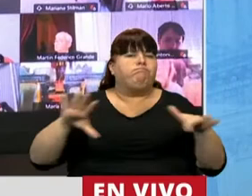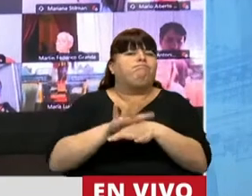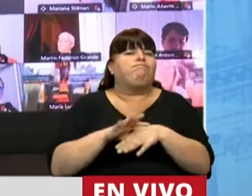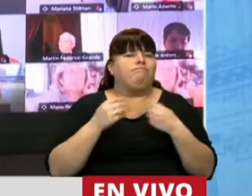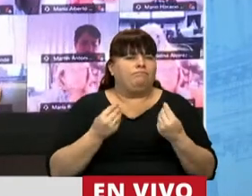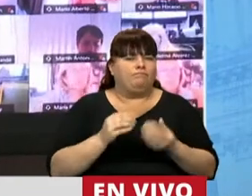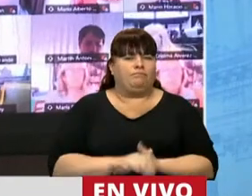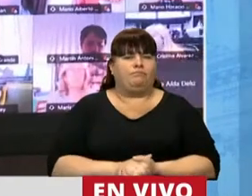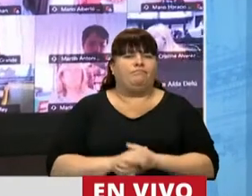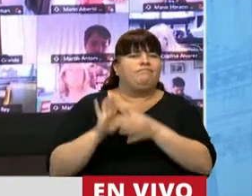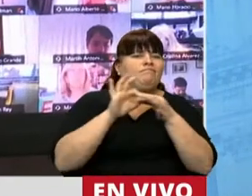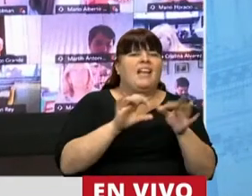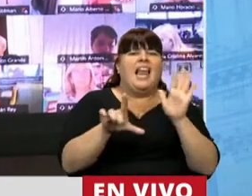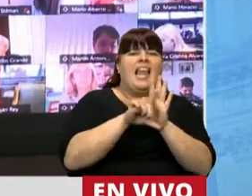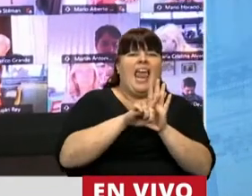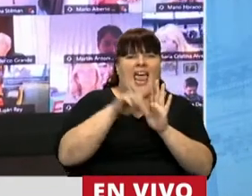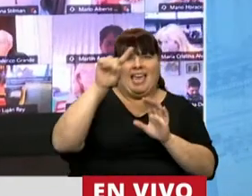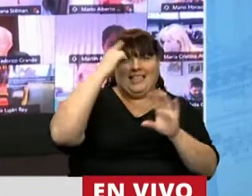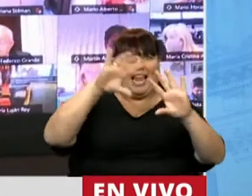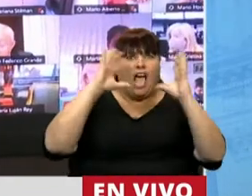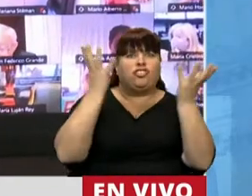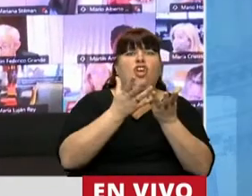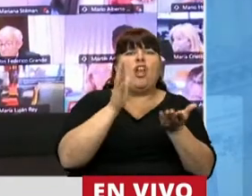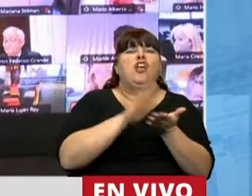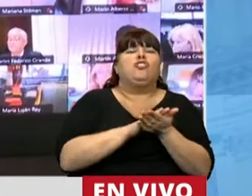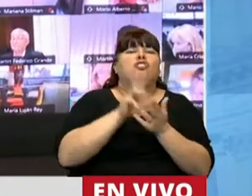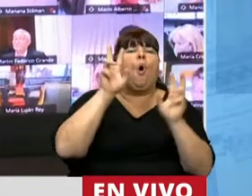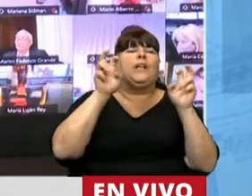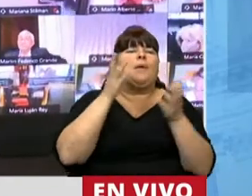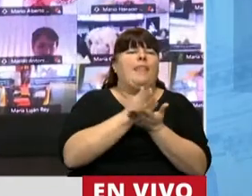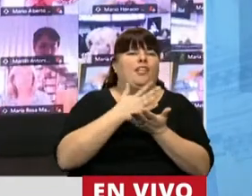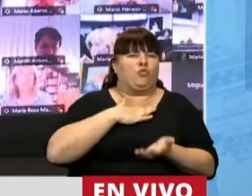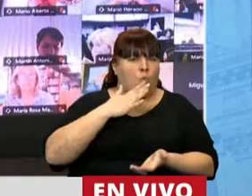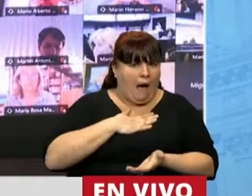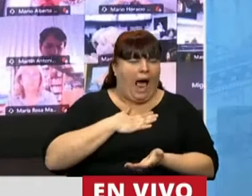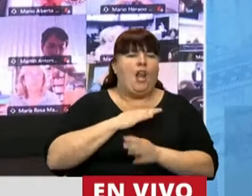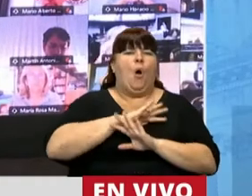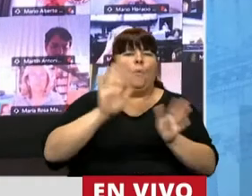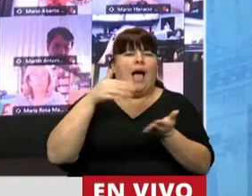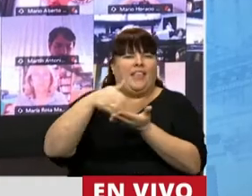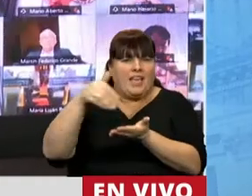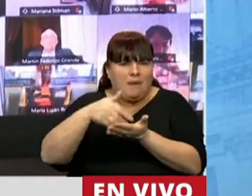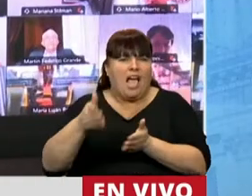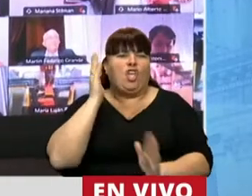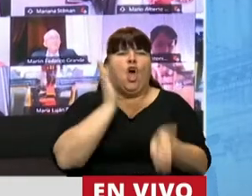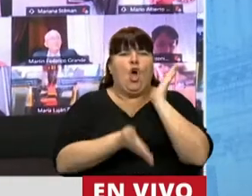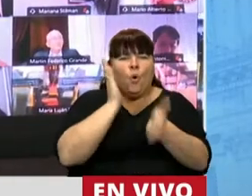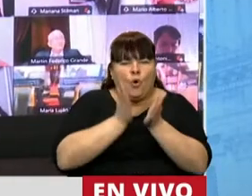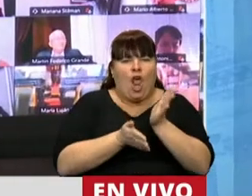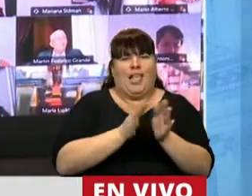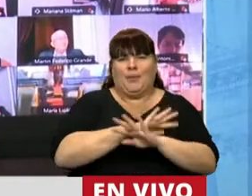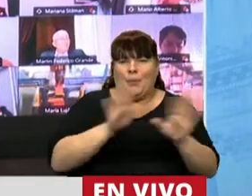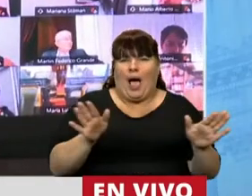con la normativa internacional, principalmente en materia de derechos humanos, erradicación de la discriminación y de la violencia